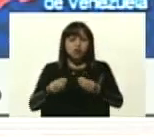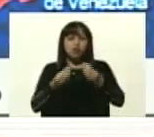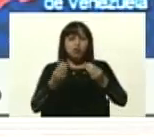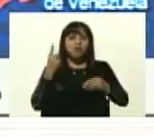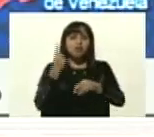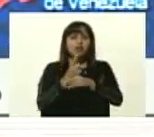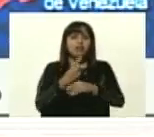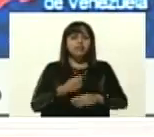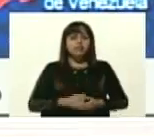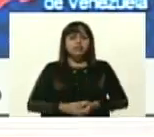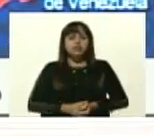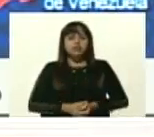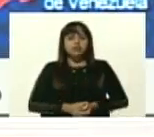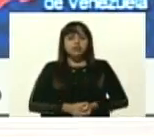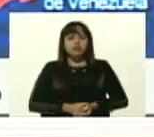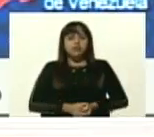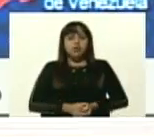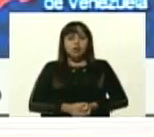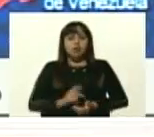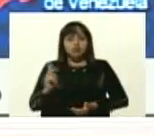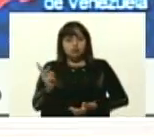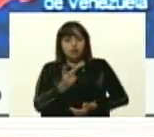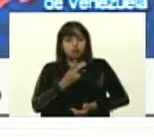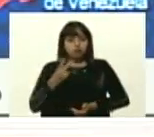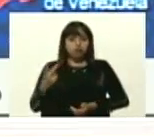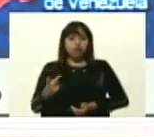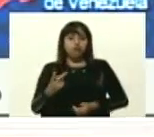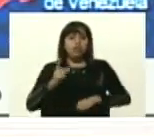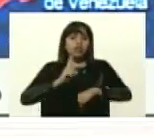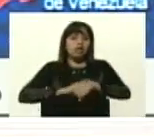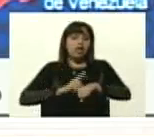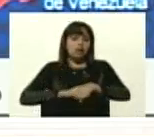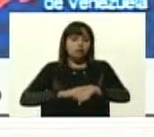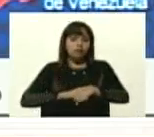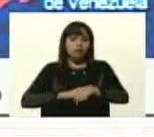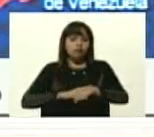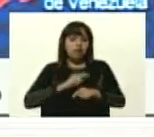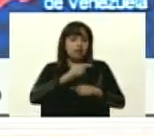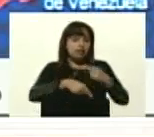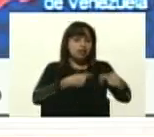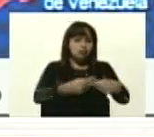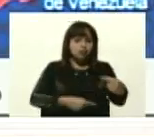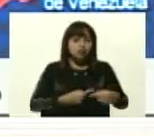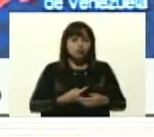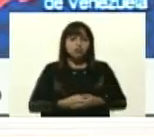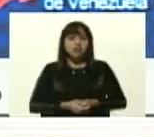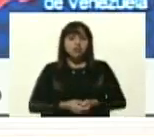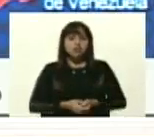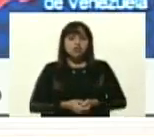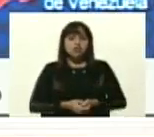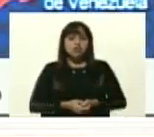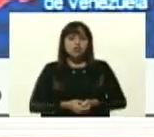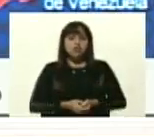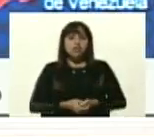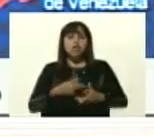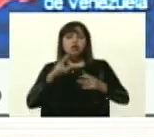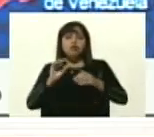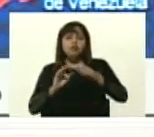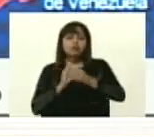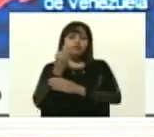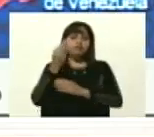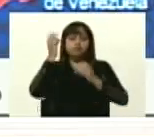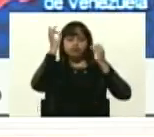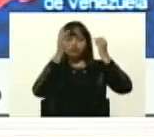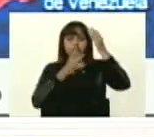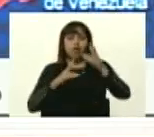una segunda fase, una segunda generación de nacimiento, fundación y creación